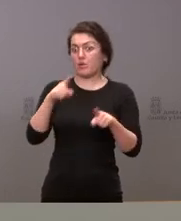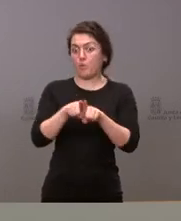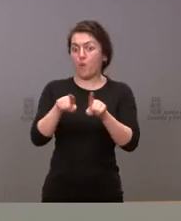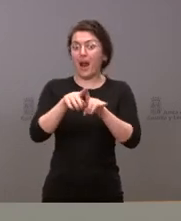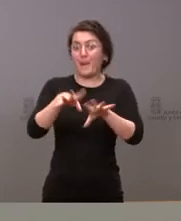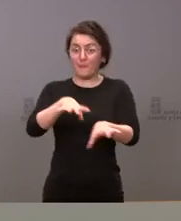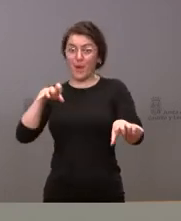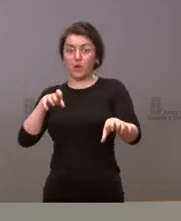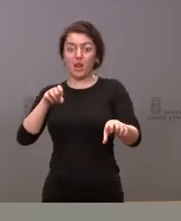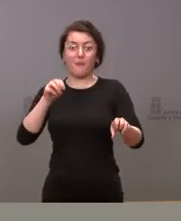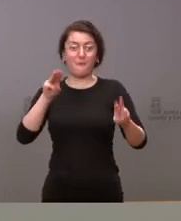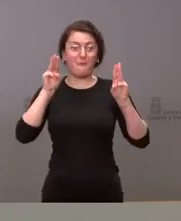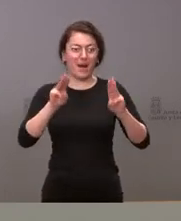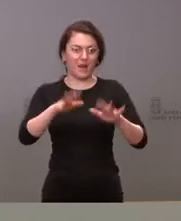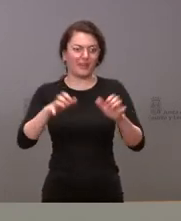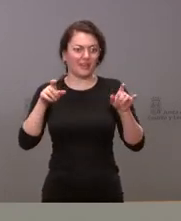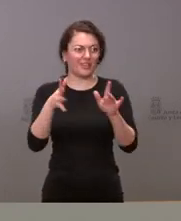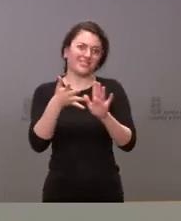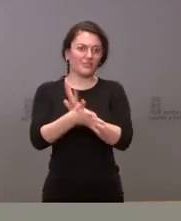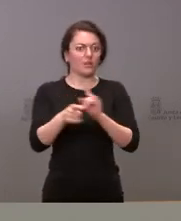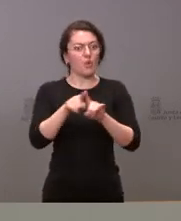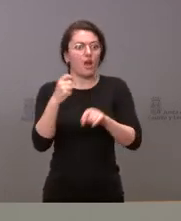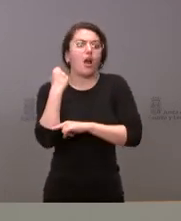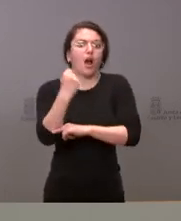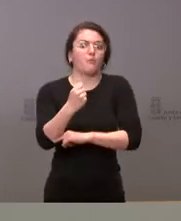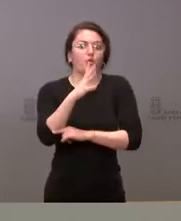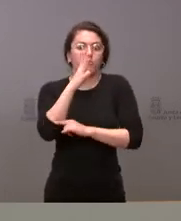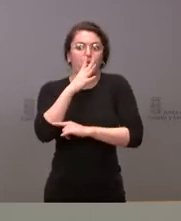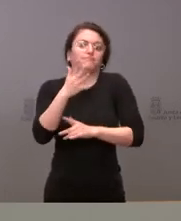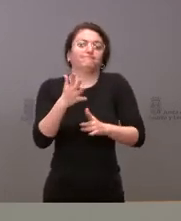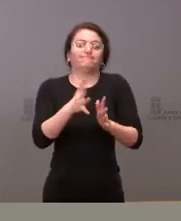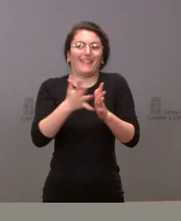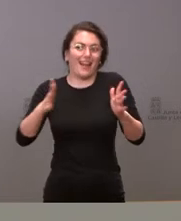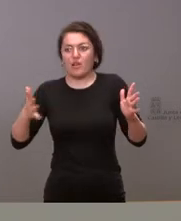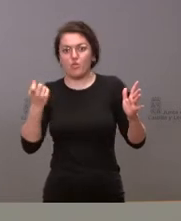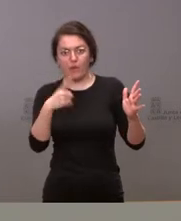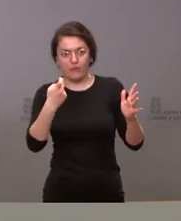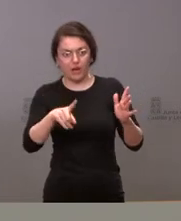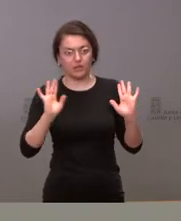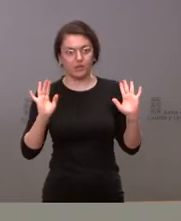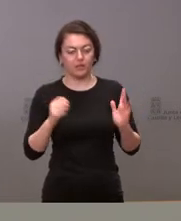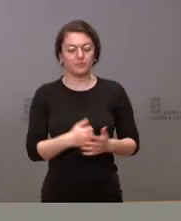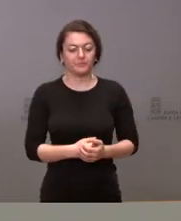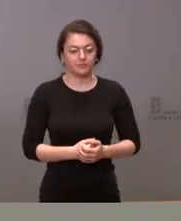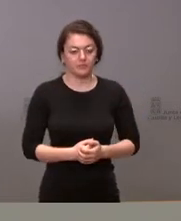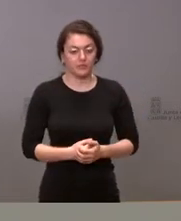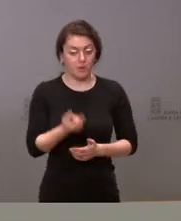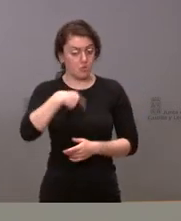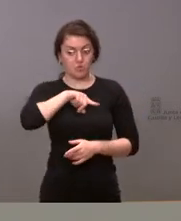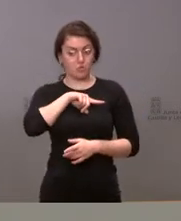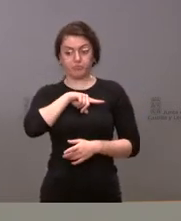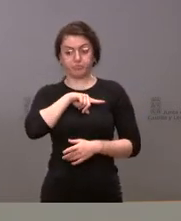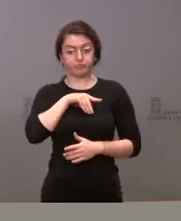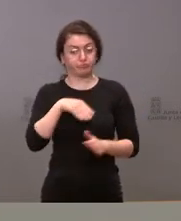garantizando el apoyo y lógicamente no era necesario todo este proceso. En todo caso durante este tiempo hemos funcionado con normalidad